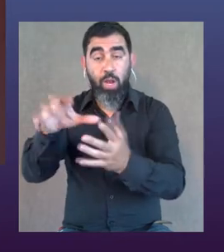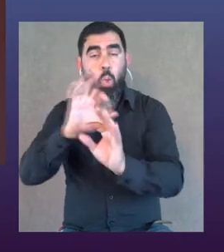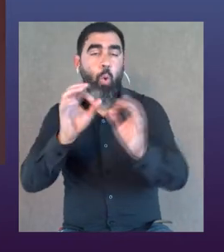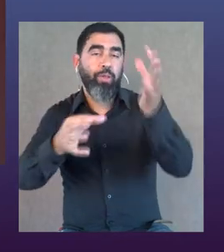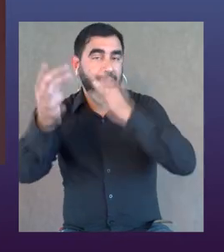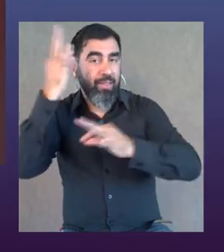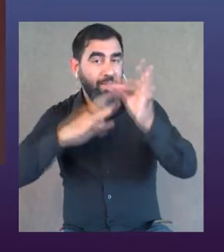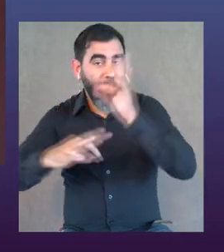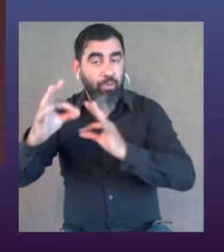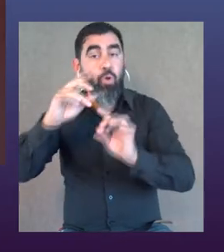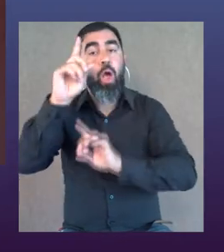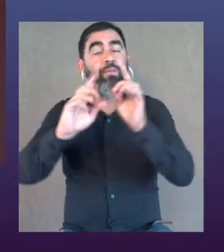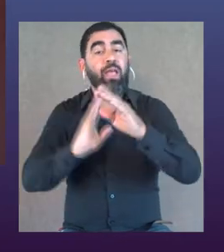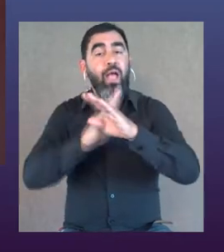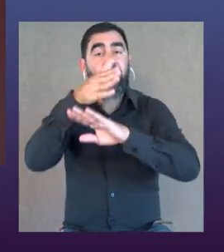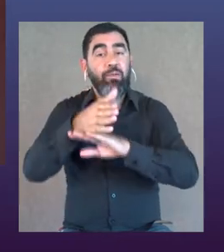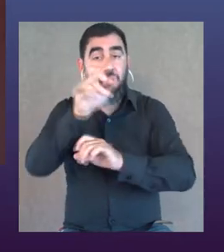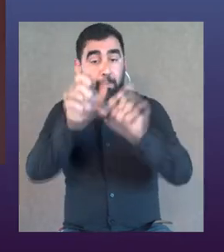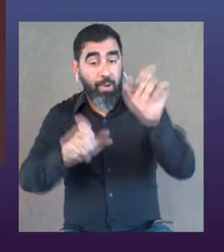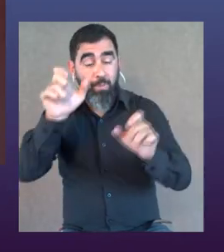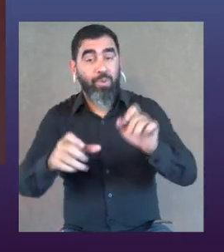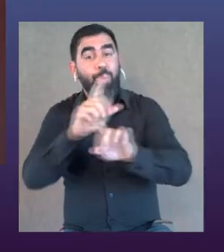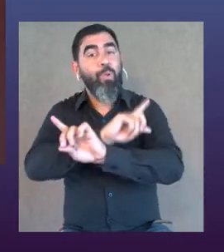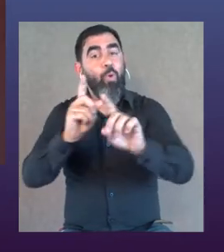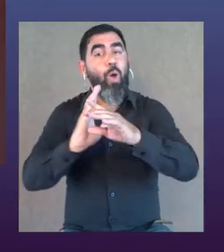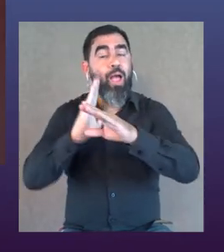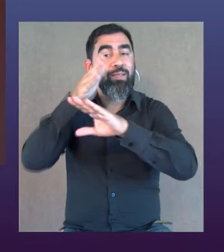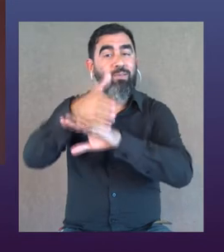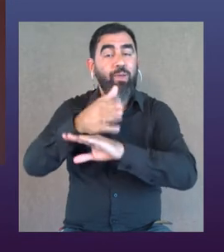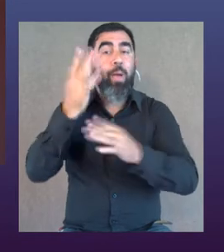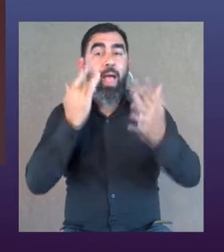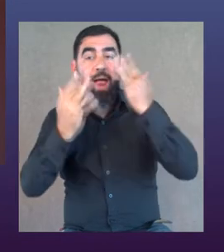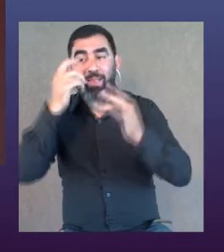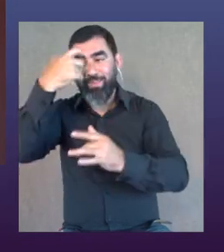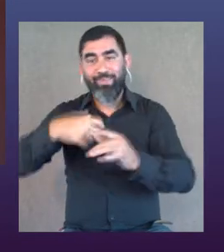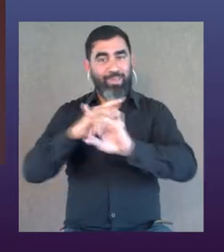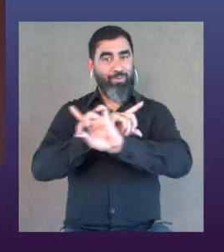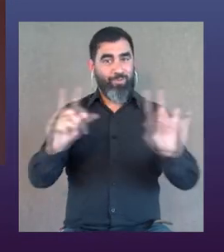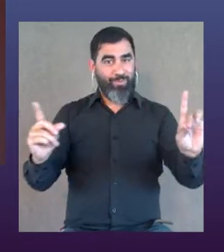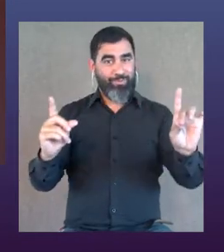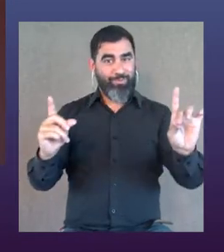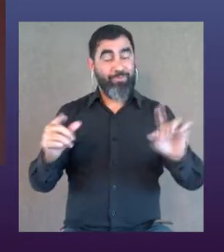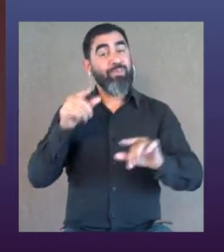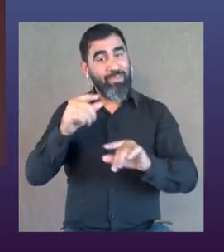estos centros, o los teatros, a veces son accesibles para los espectadores, pero no son accesibles para los artistas.